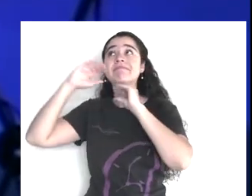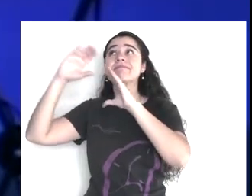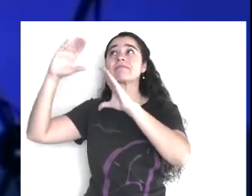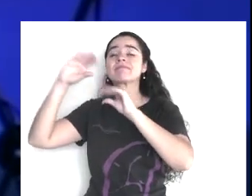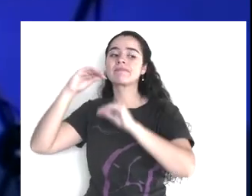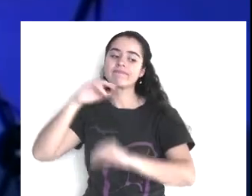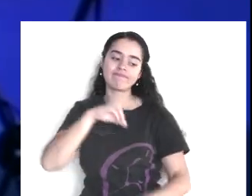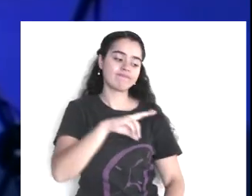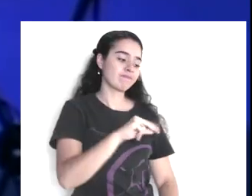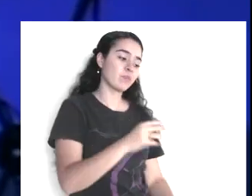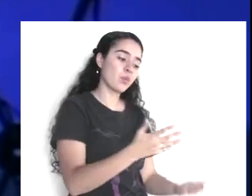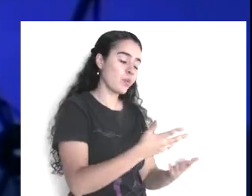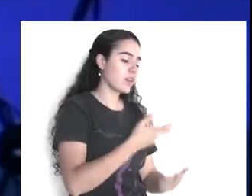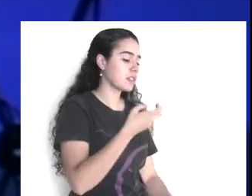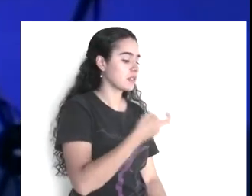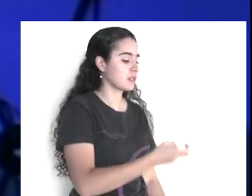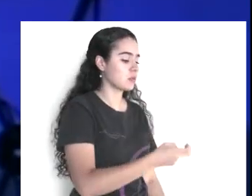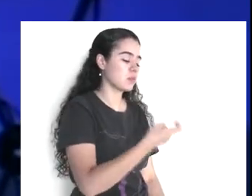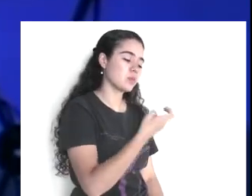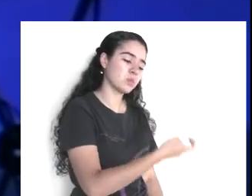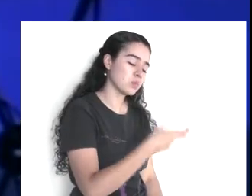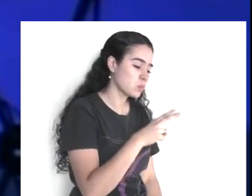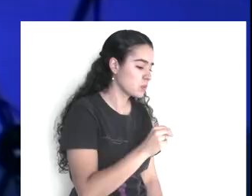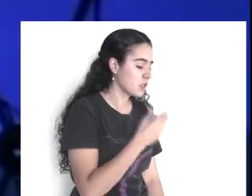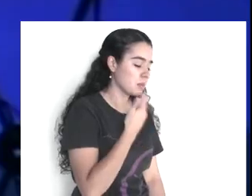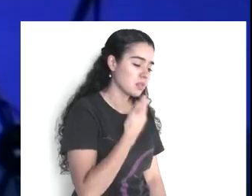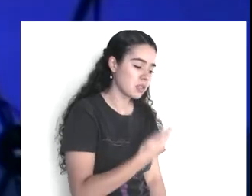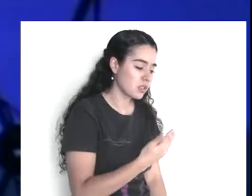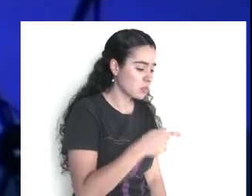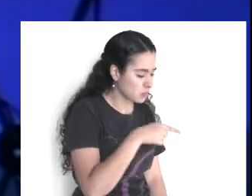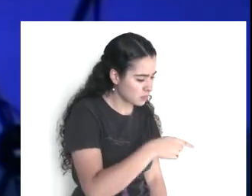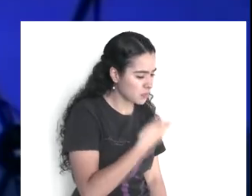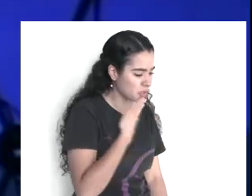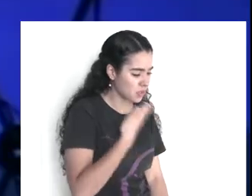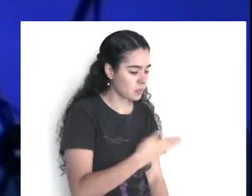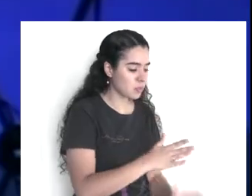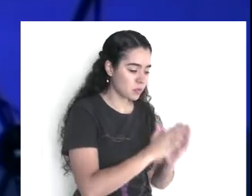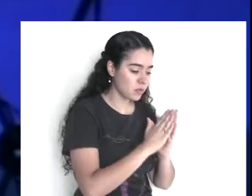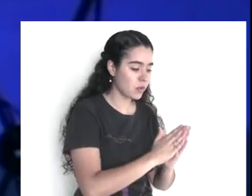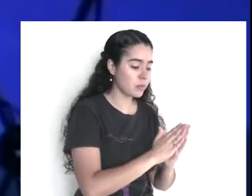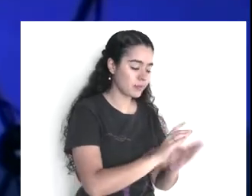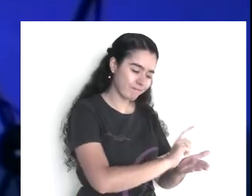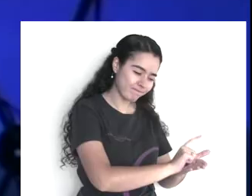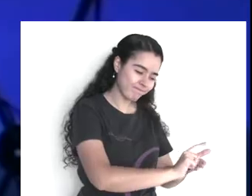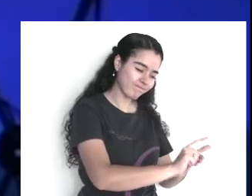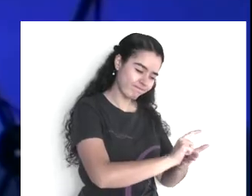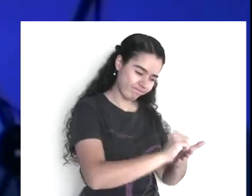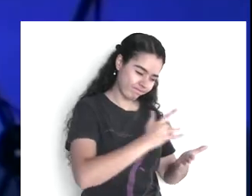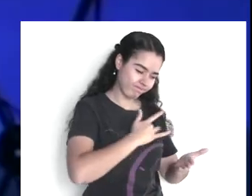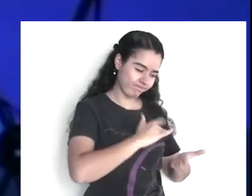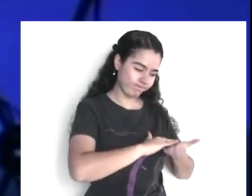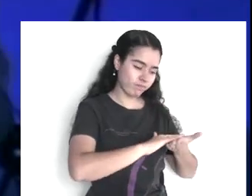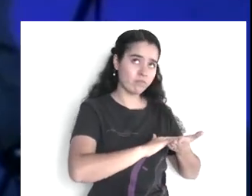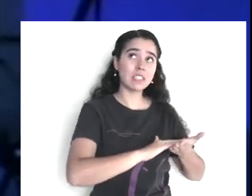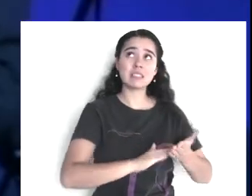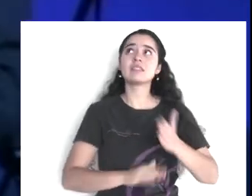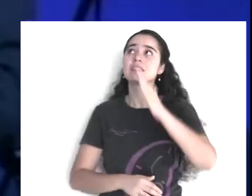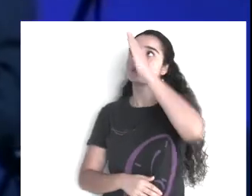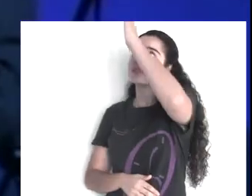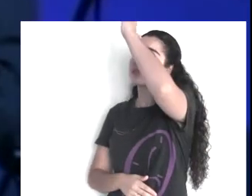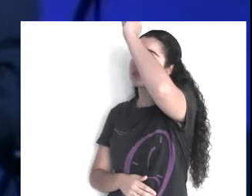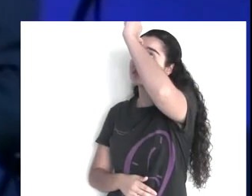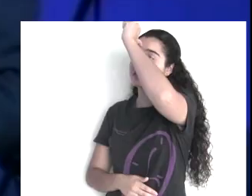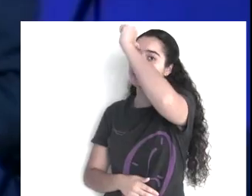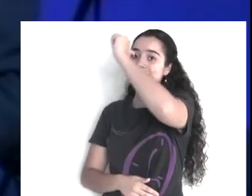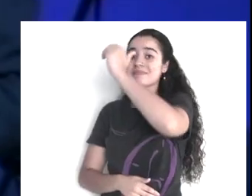no hijo, eso no, y nos va santificando, ¿entienden? nos va limpiando, nos va purificando, y este es un tema,